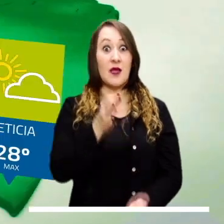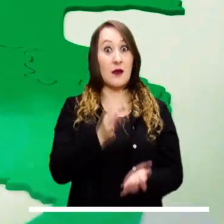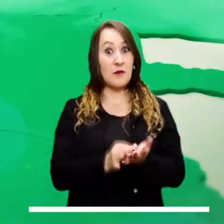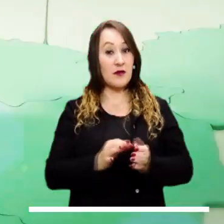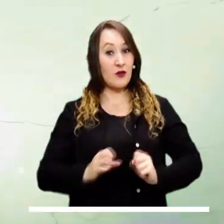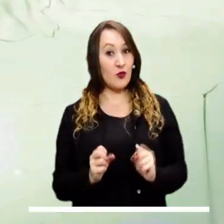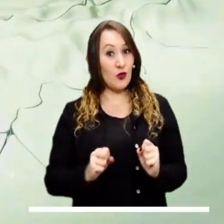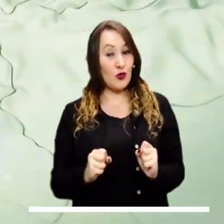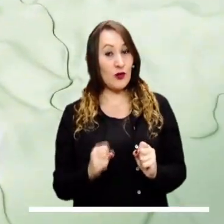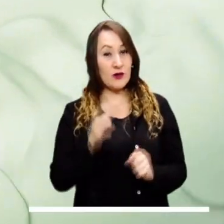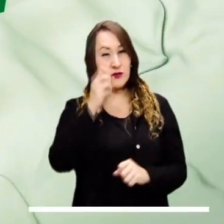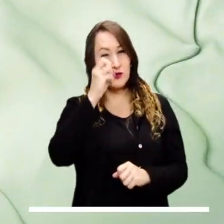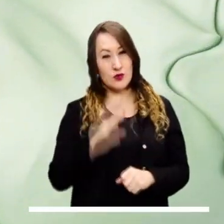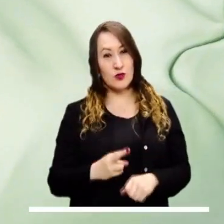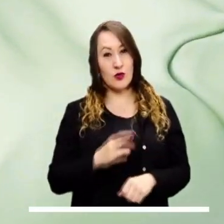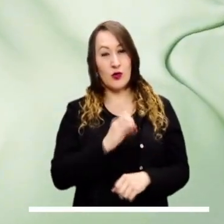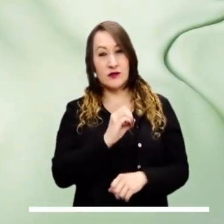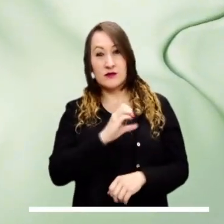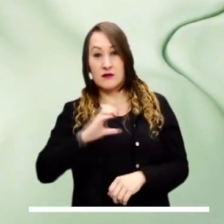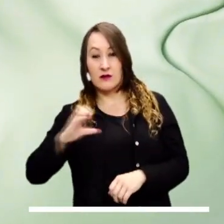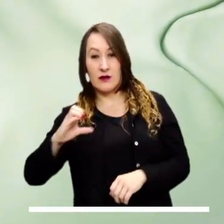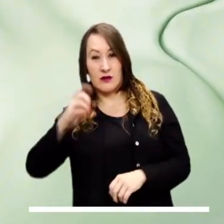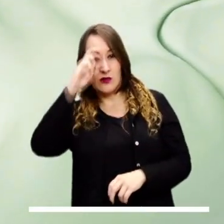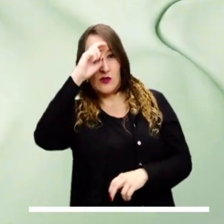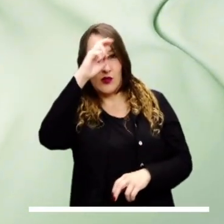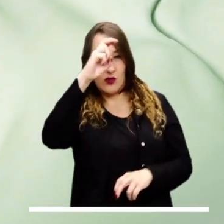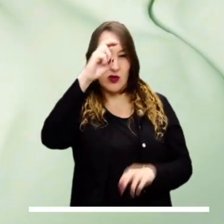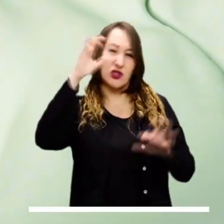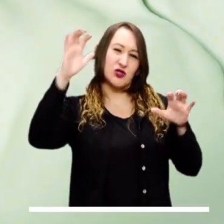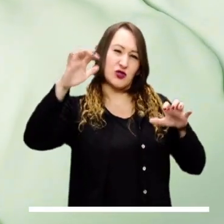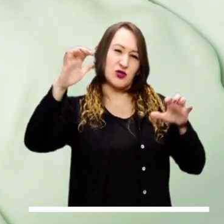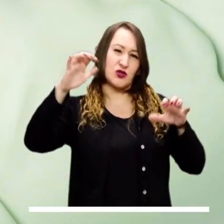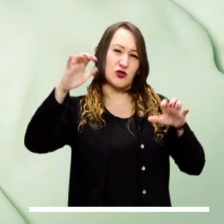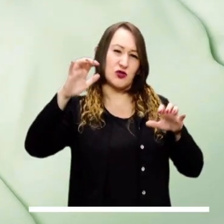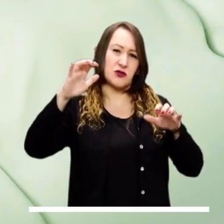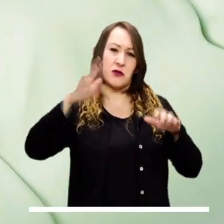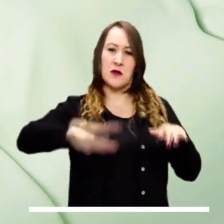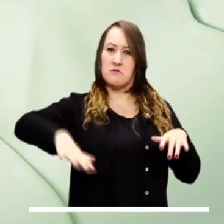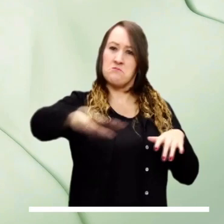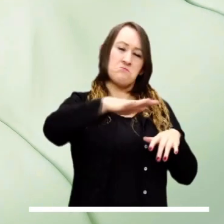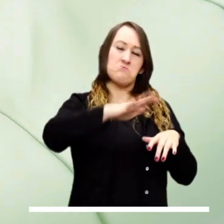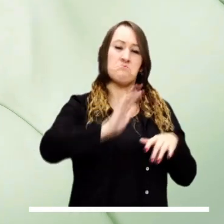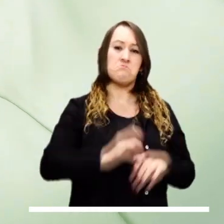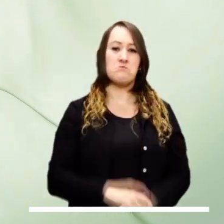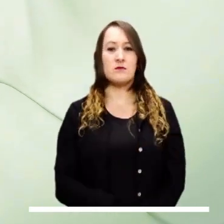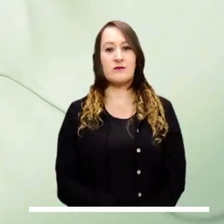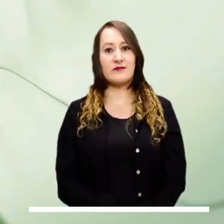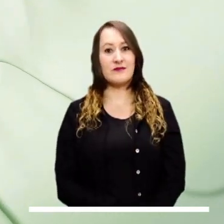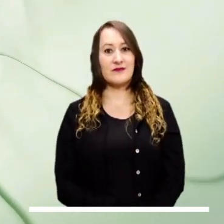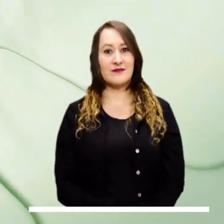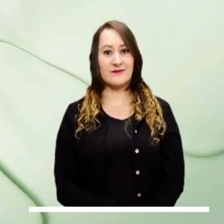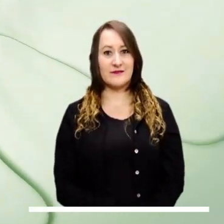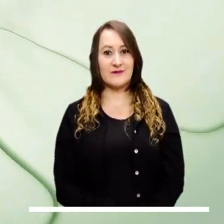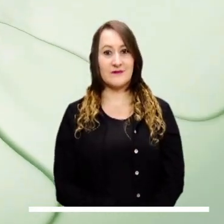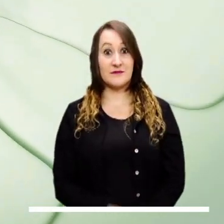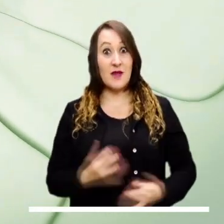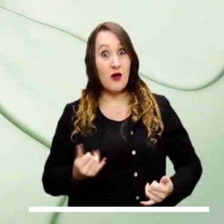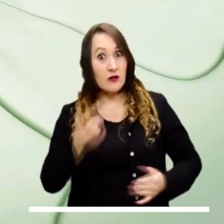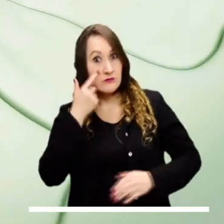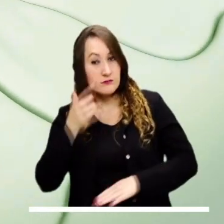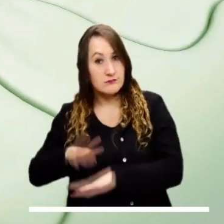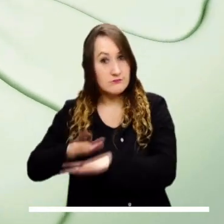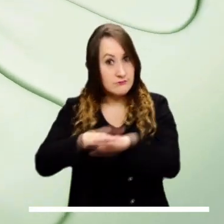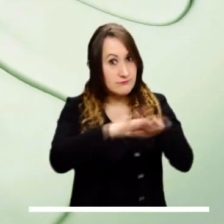El suroccidente y el norte de la capital podrán presenciar lloriznas durante la jornada. Por lo demás se calcula tiempo seco en la ciudad.